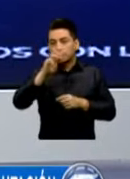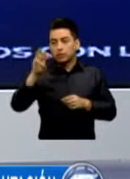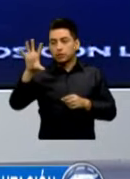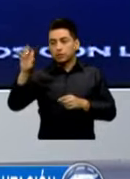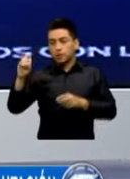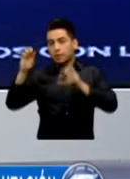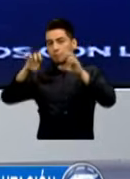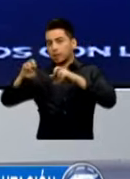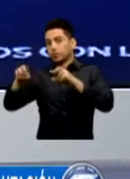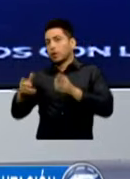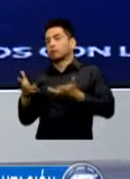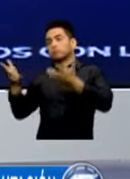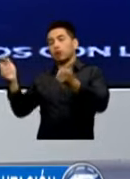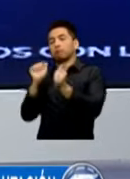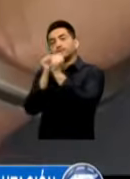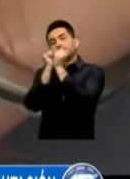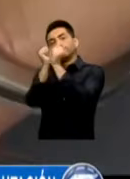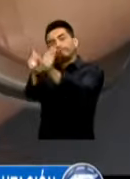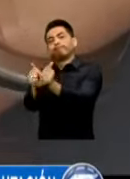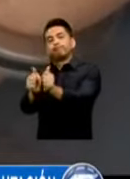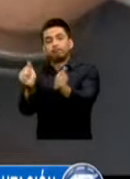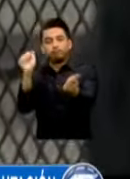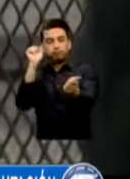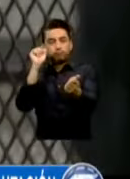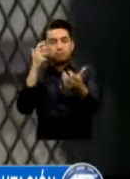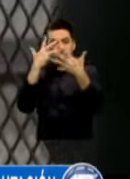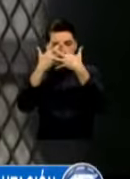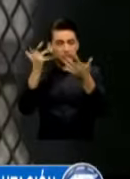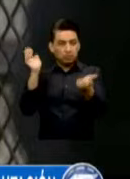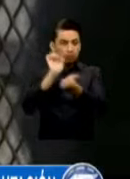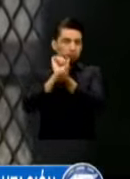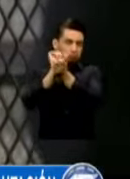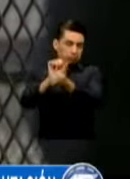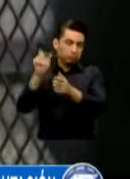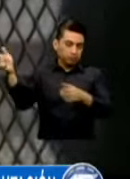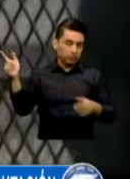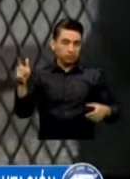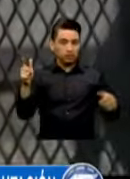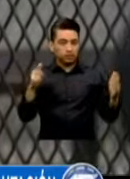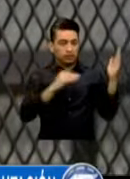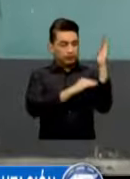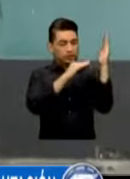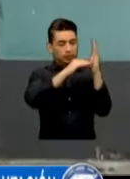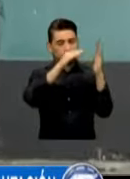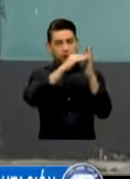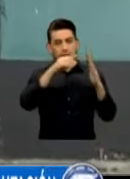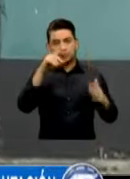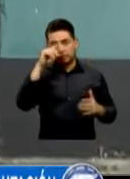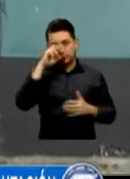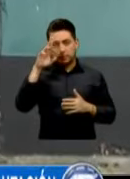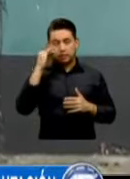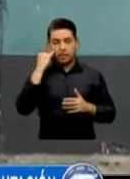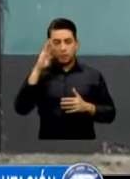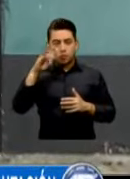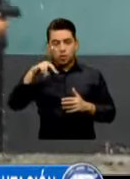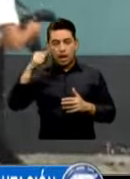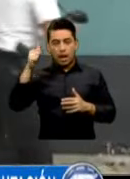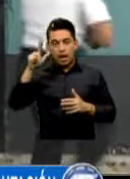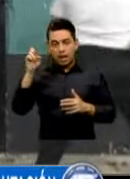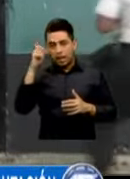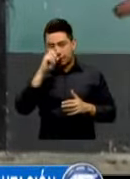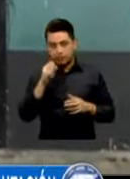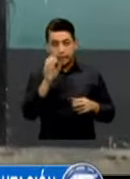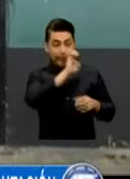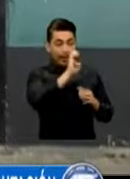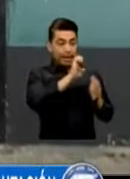los Tribunales En lo Que va Del Año De Enero Para El 30 De Junio Además También